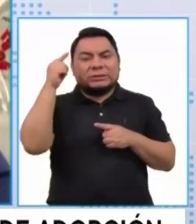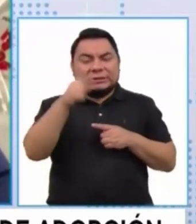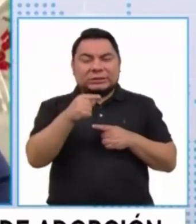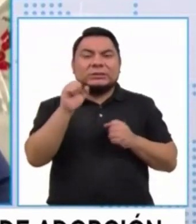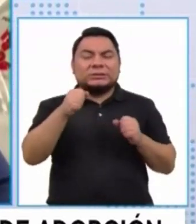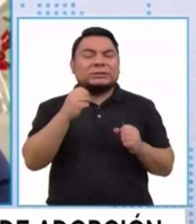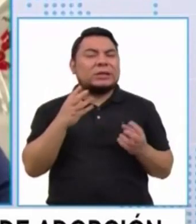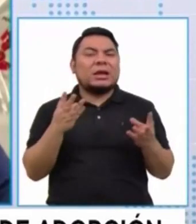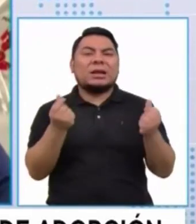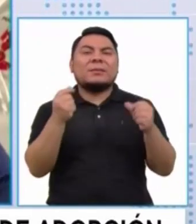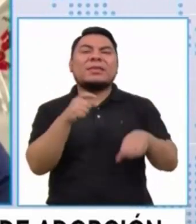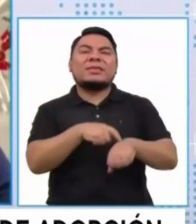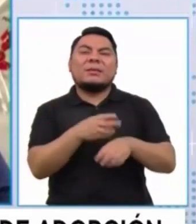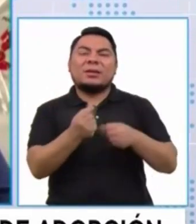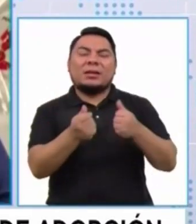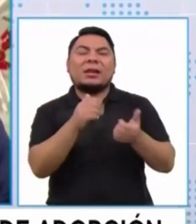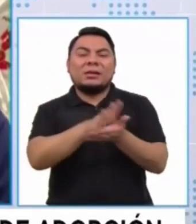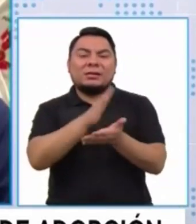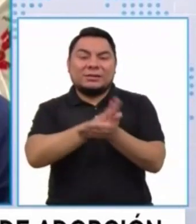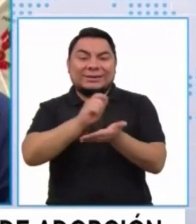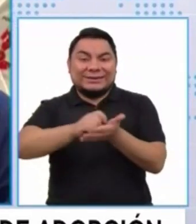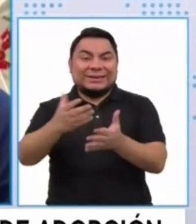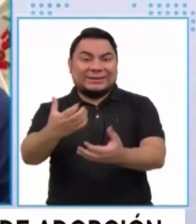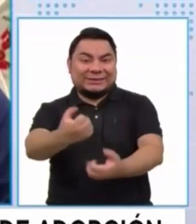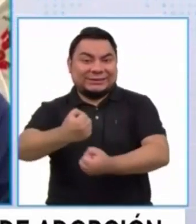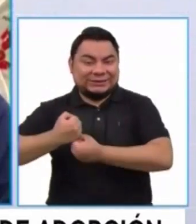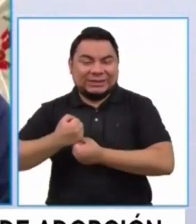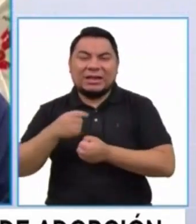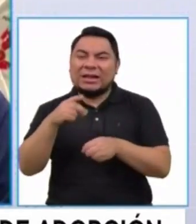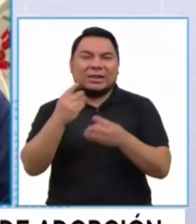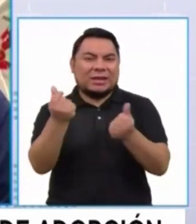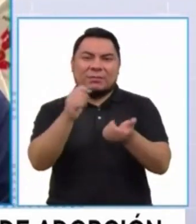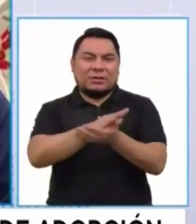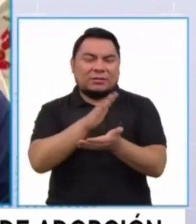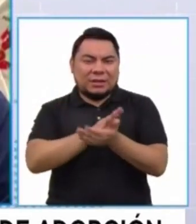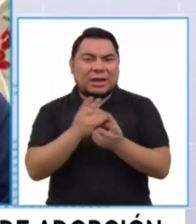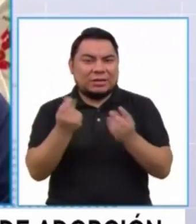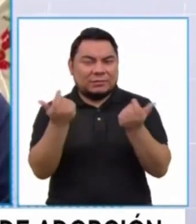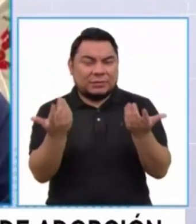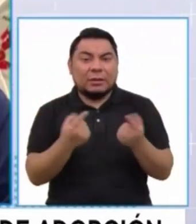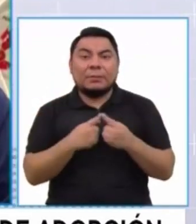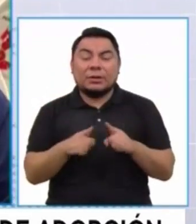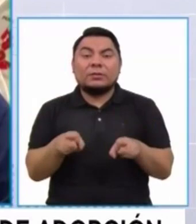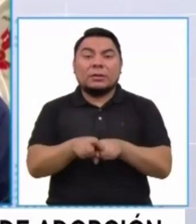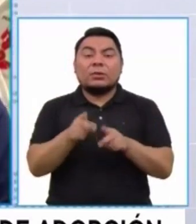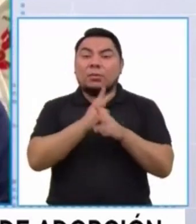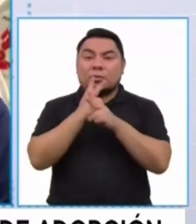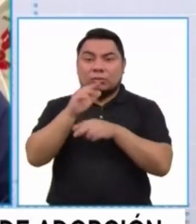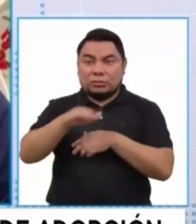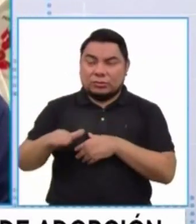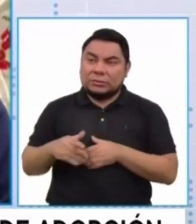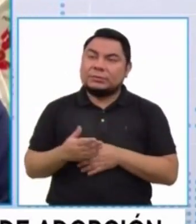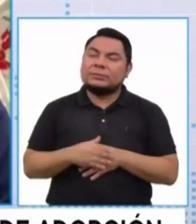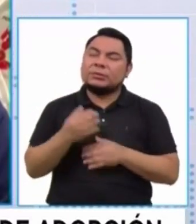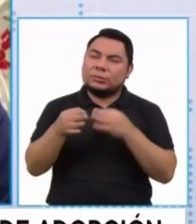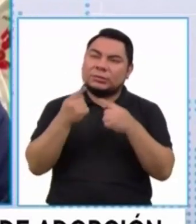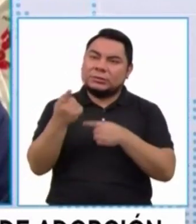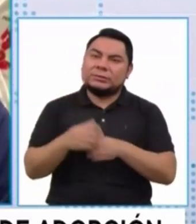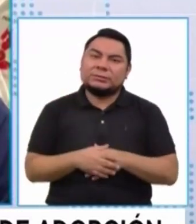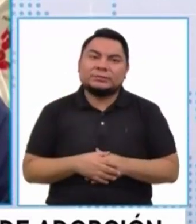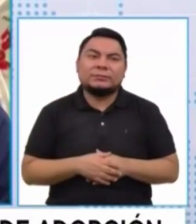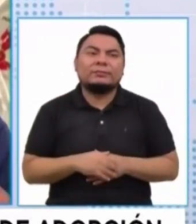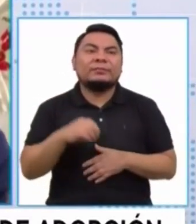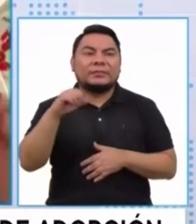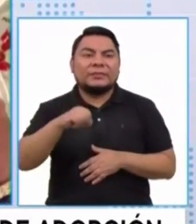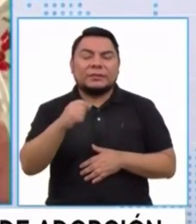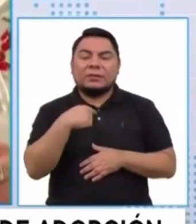se optimice el tiempo, el trámite sea más corto, pero sin desmedro de la seguridad de estos niños. Cuéntanos de estos detalles. Así es,